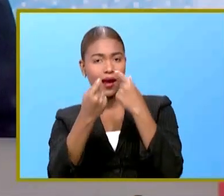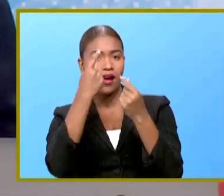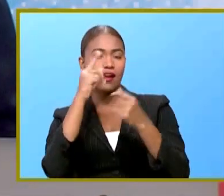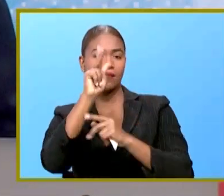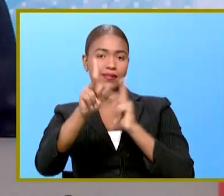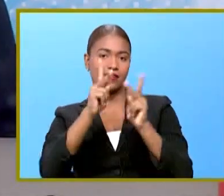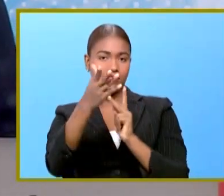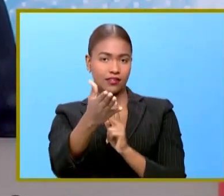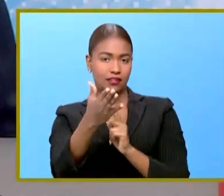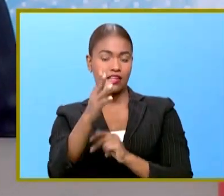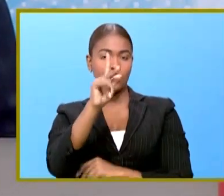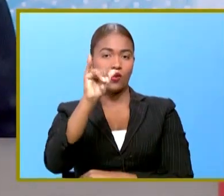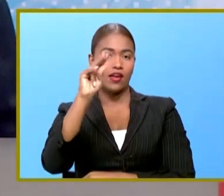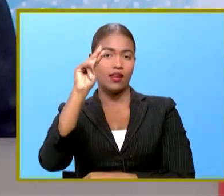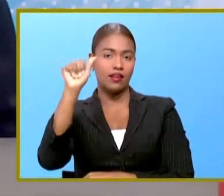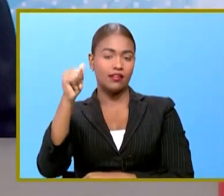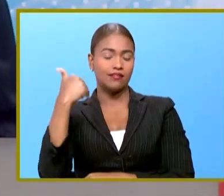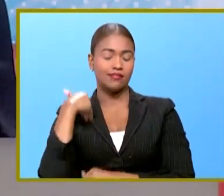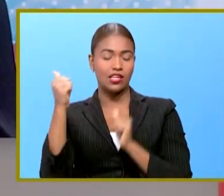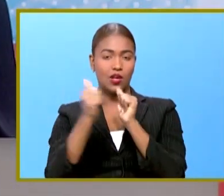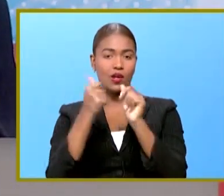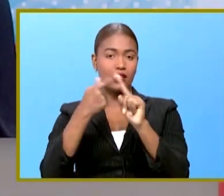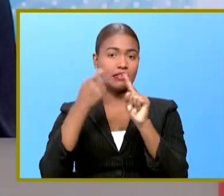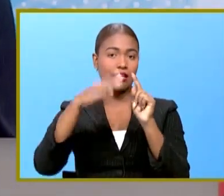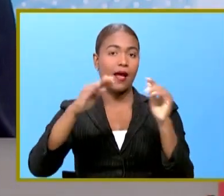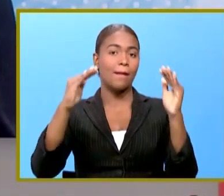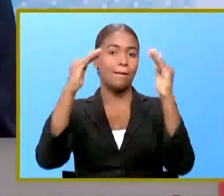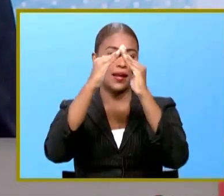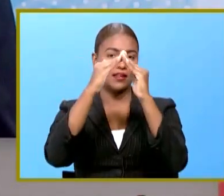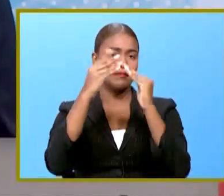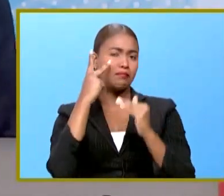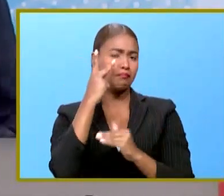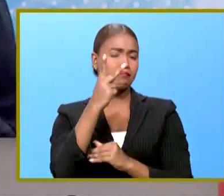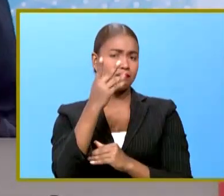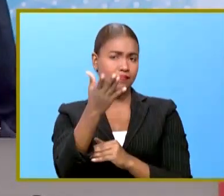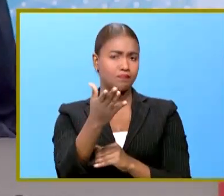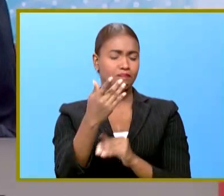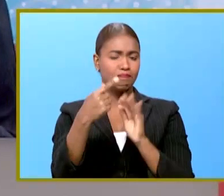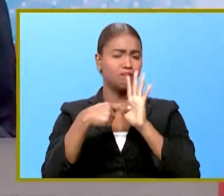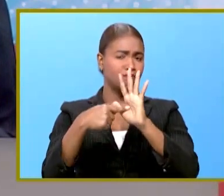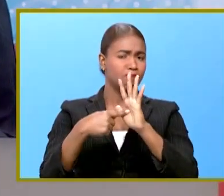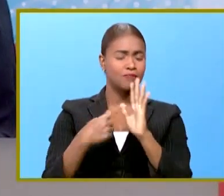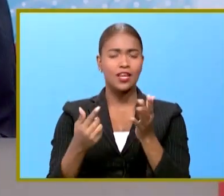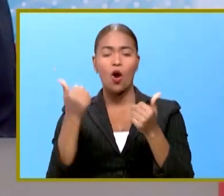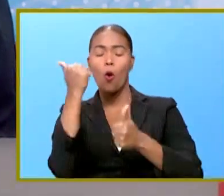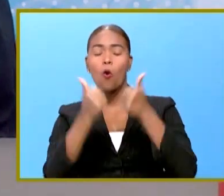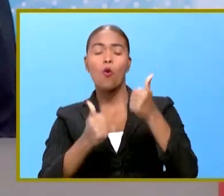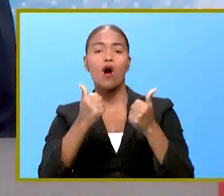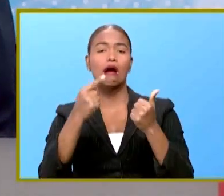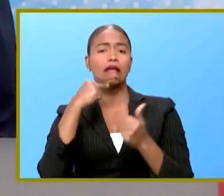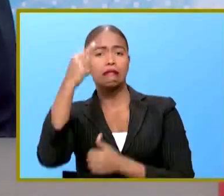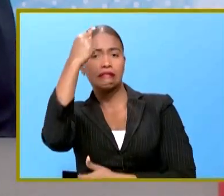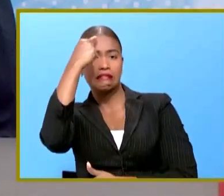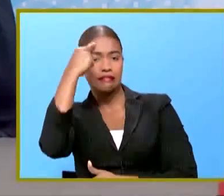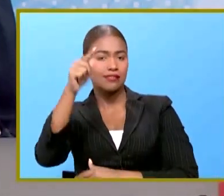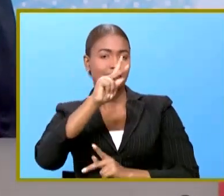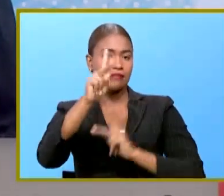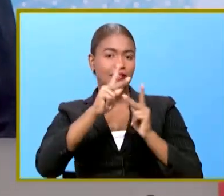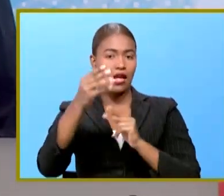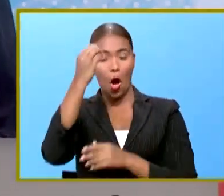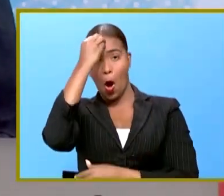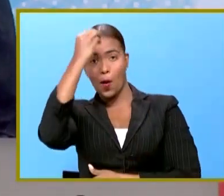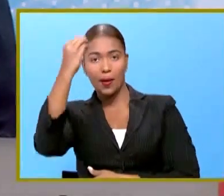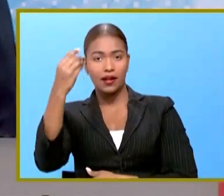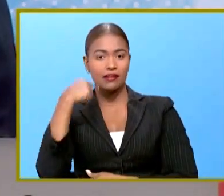los periodistas Joan Naváez está en directo desde el Palacio Nacional y nos presenta cuál es el parecer de los líderes de